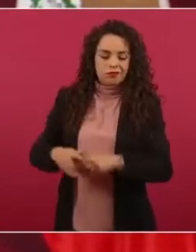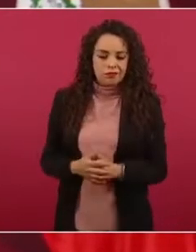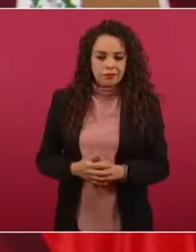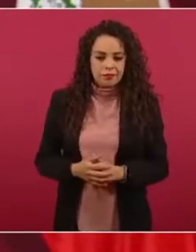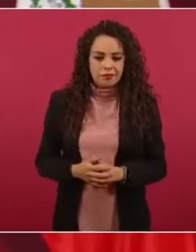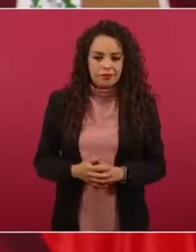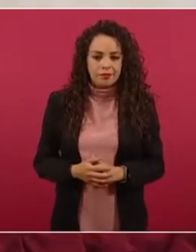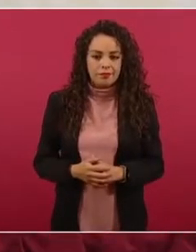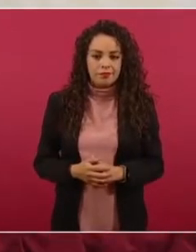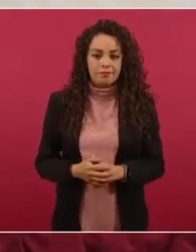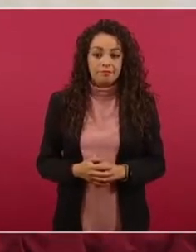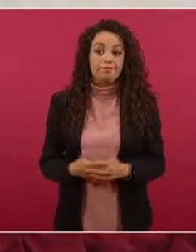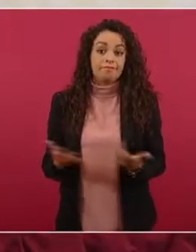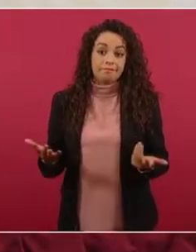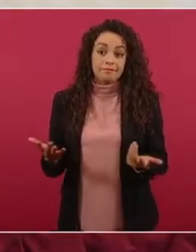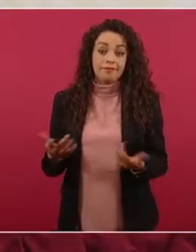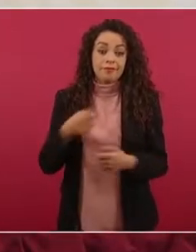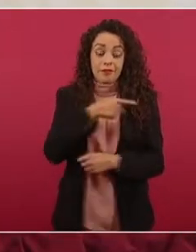pseudoambientalistas,